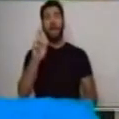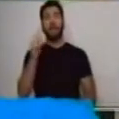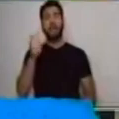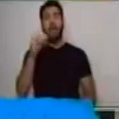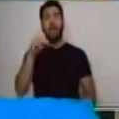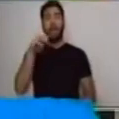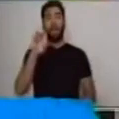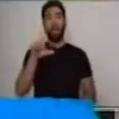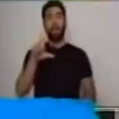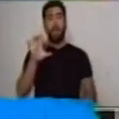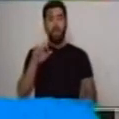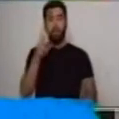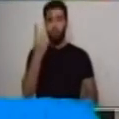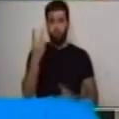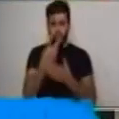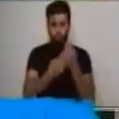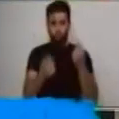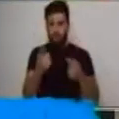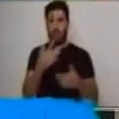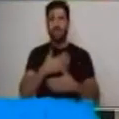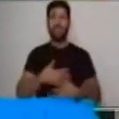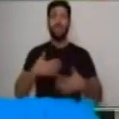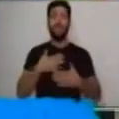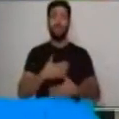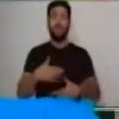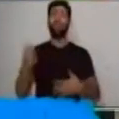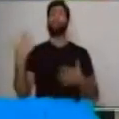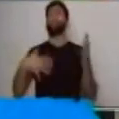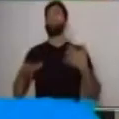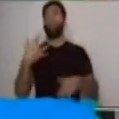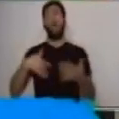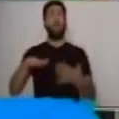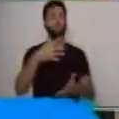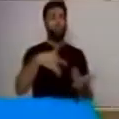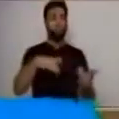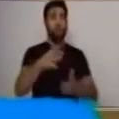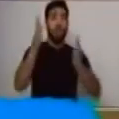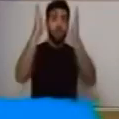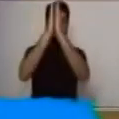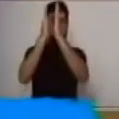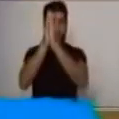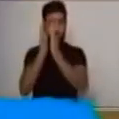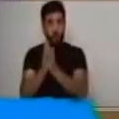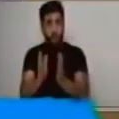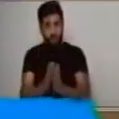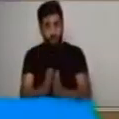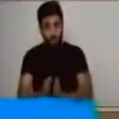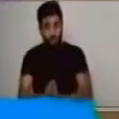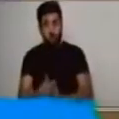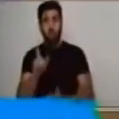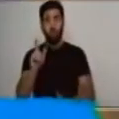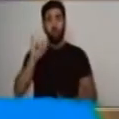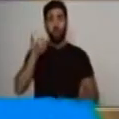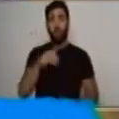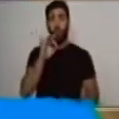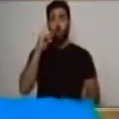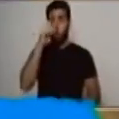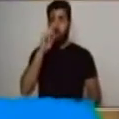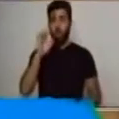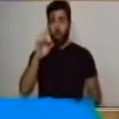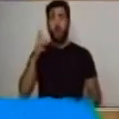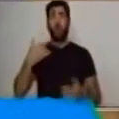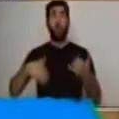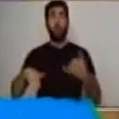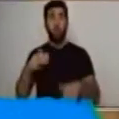en el patio de la casa. Los domingos, José jugaba un campeonato de fútbol